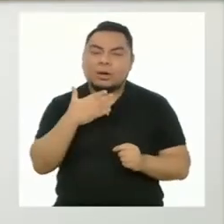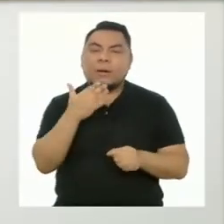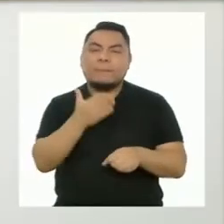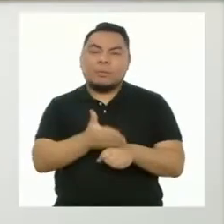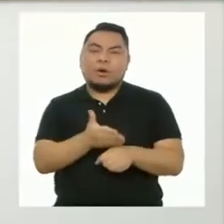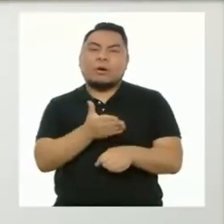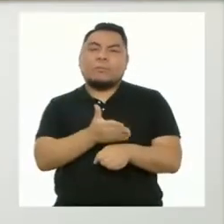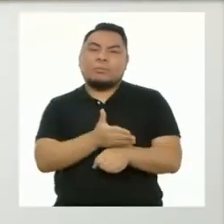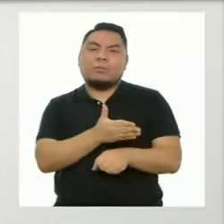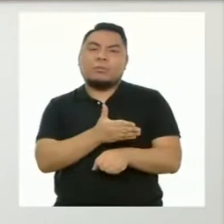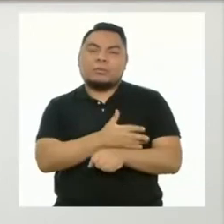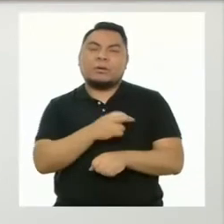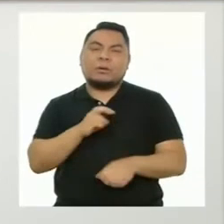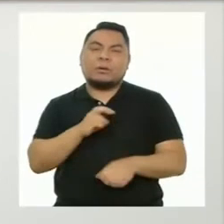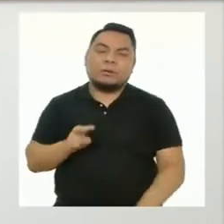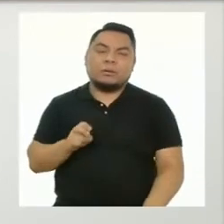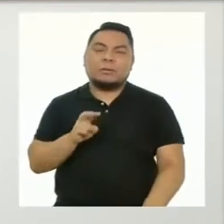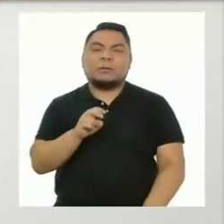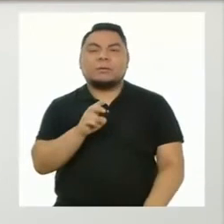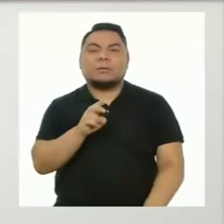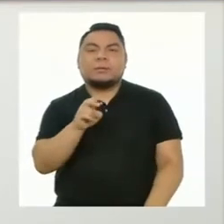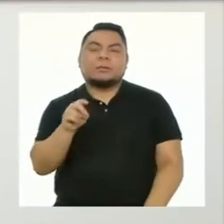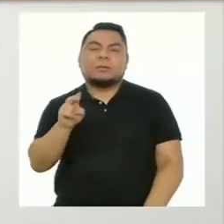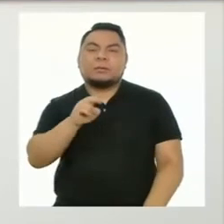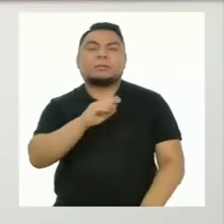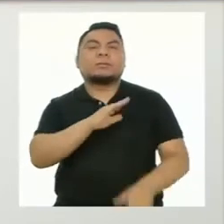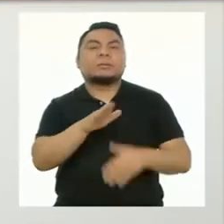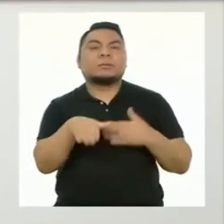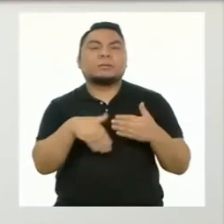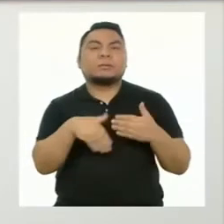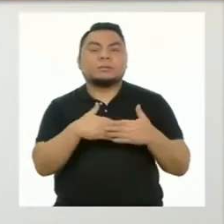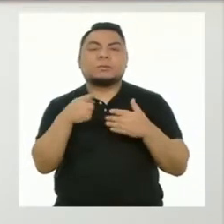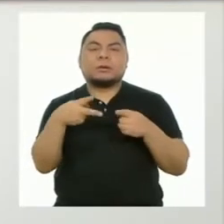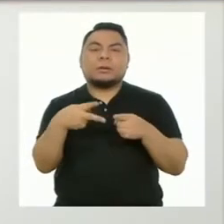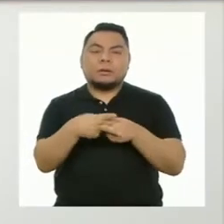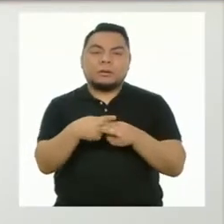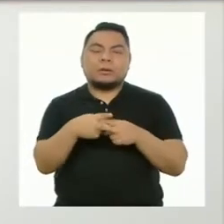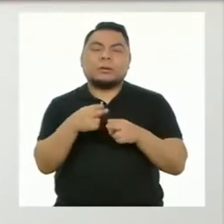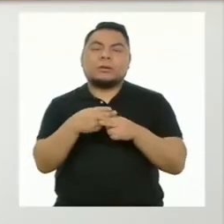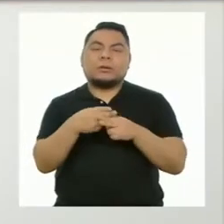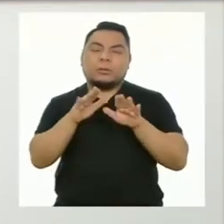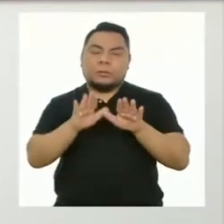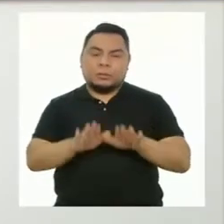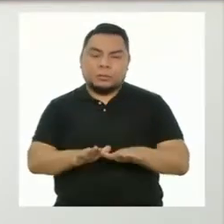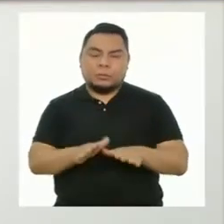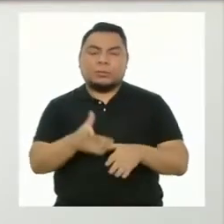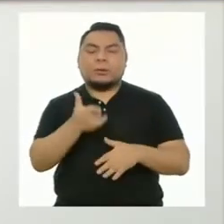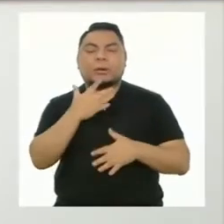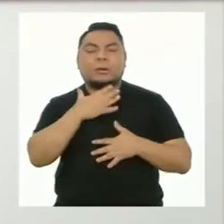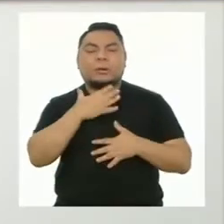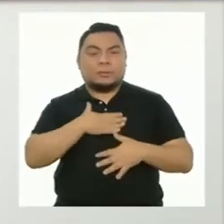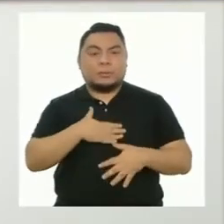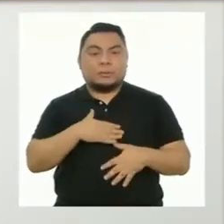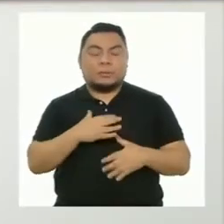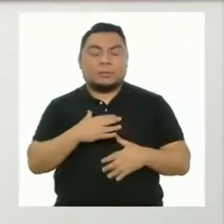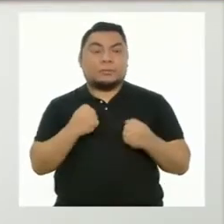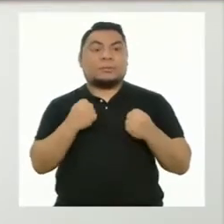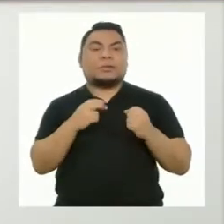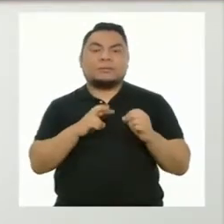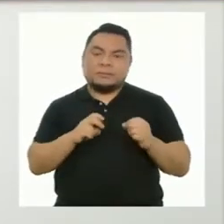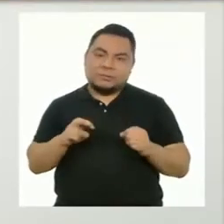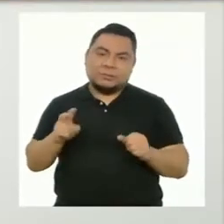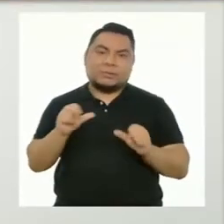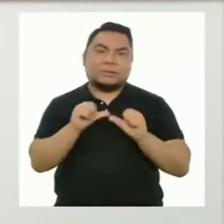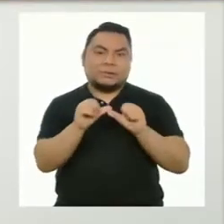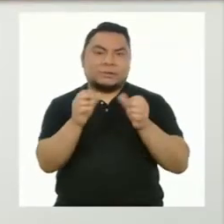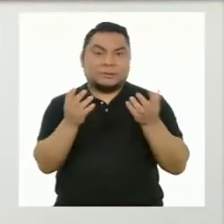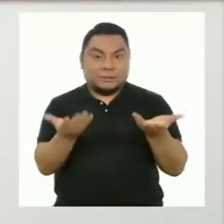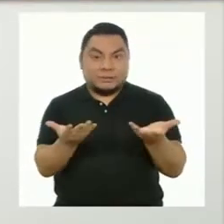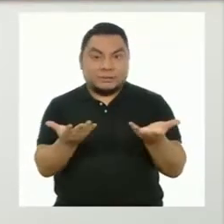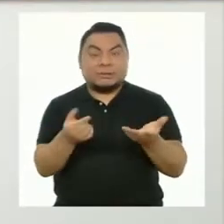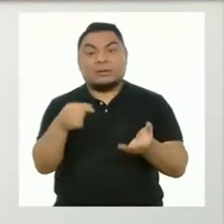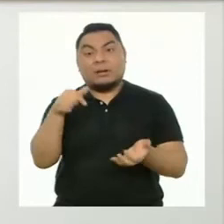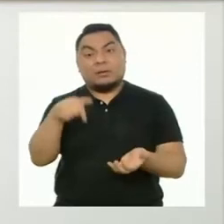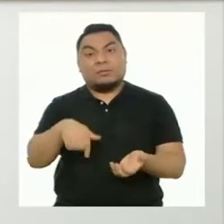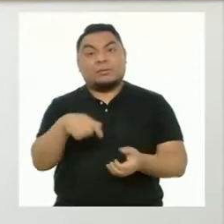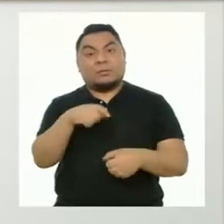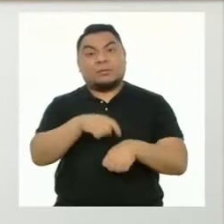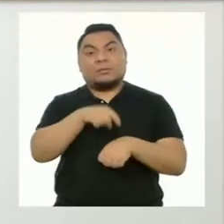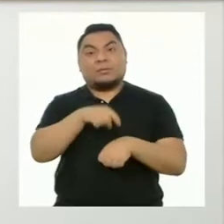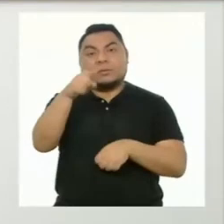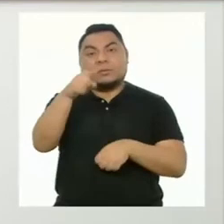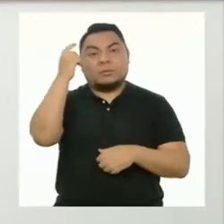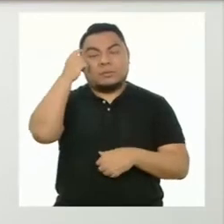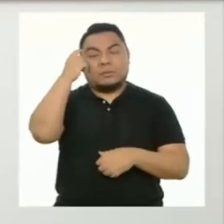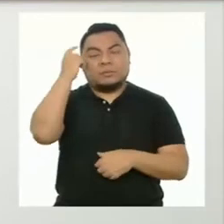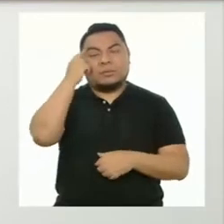Hay que ir de a pocos y debemos de tomar algunas pausas para poder seguir adelante. En estos momentos, debemos de